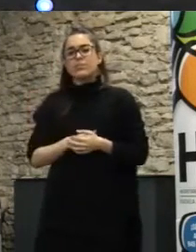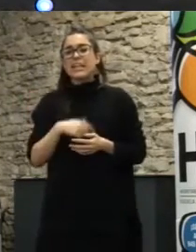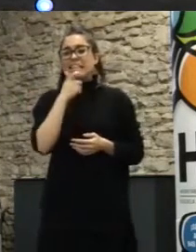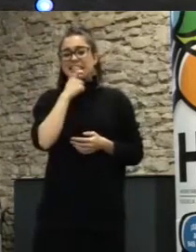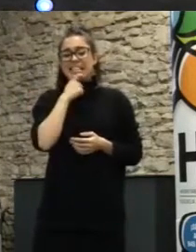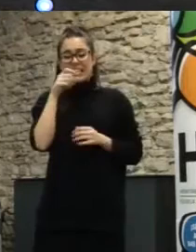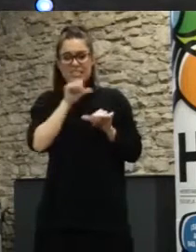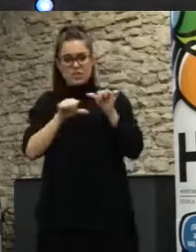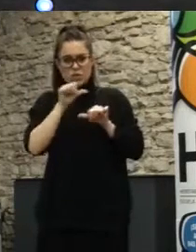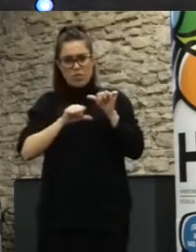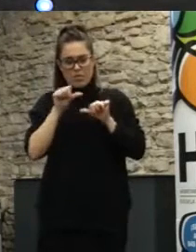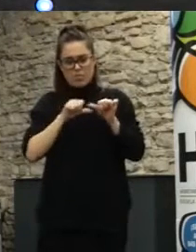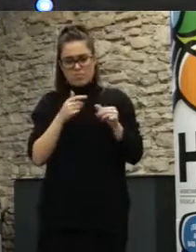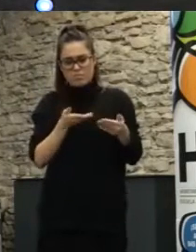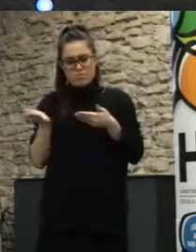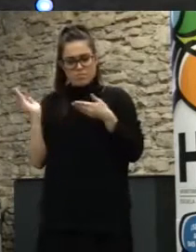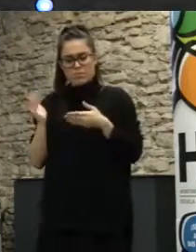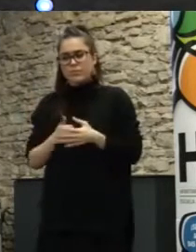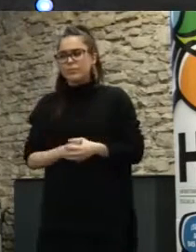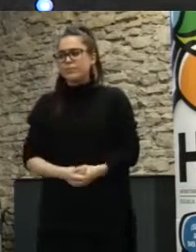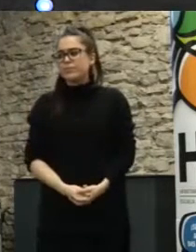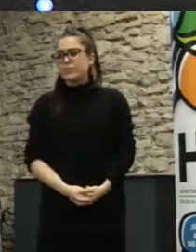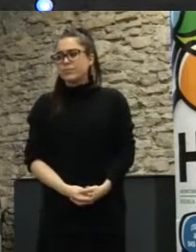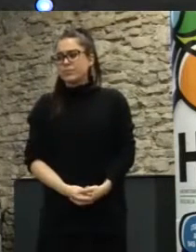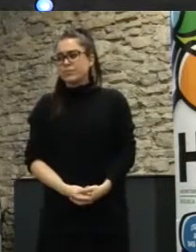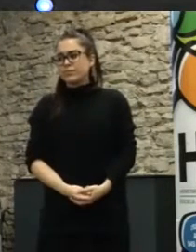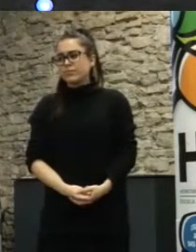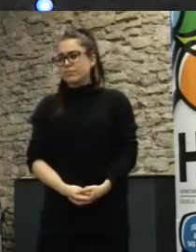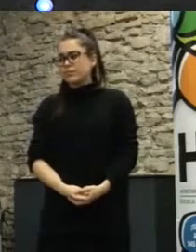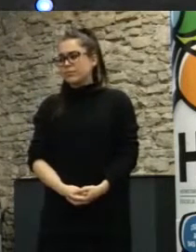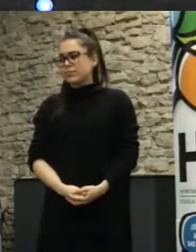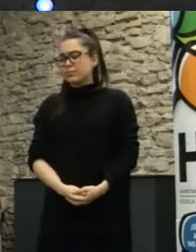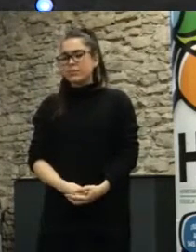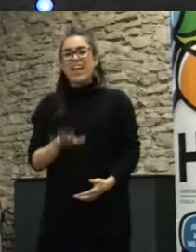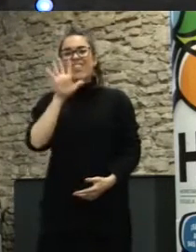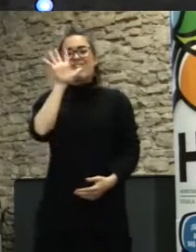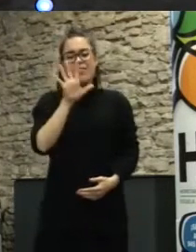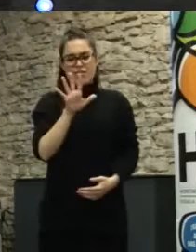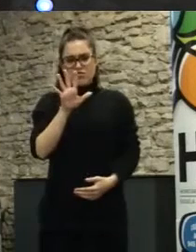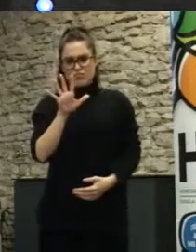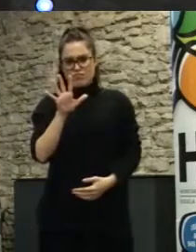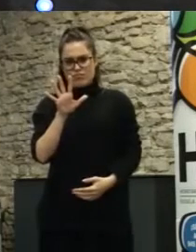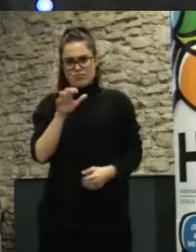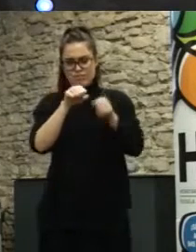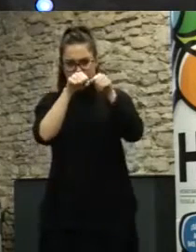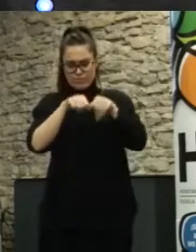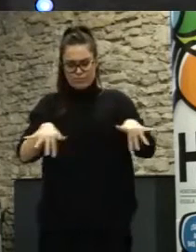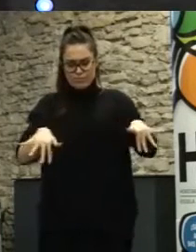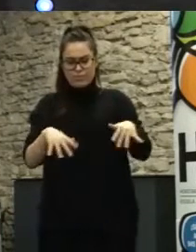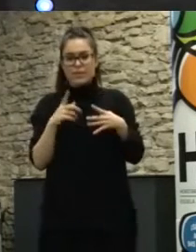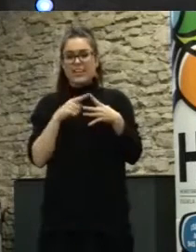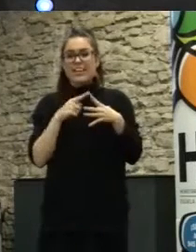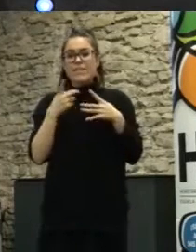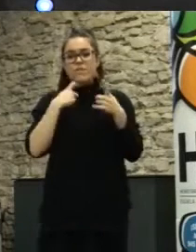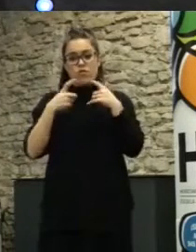Participation, y que son cinco niveles. Un nivel de información,